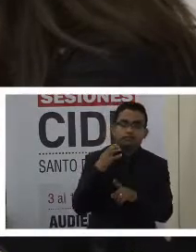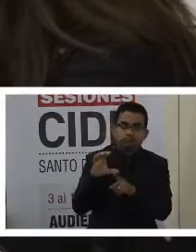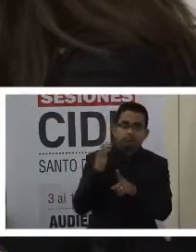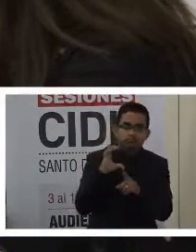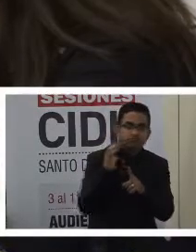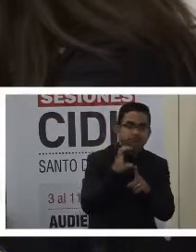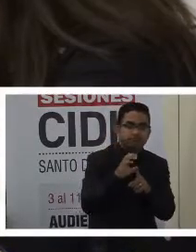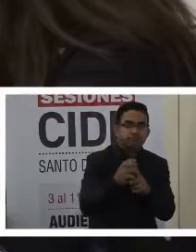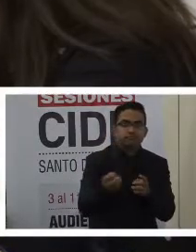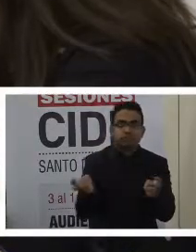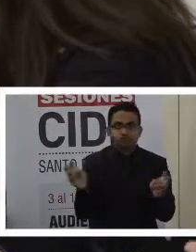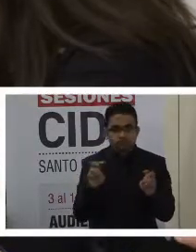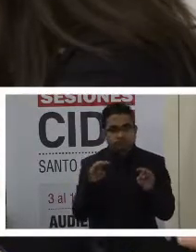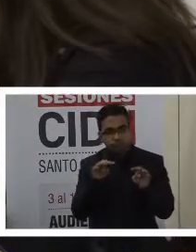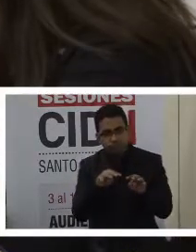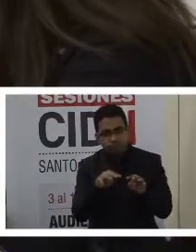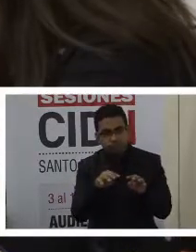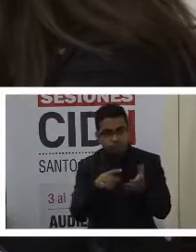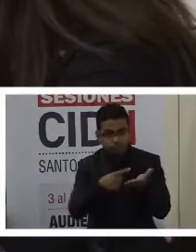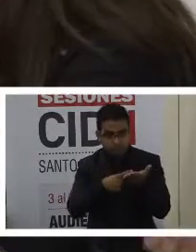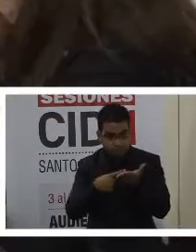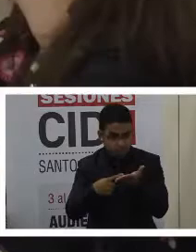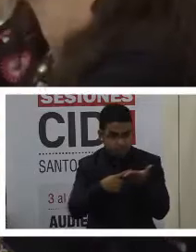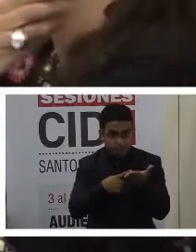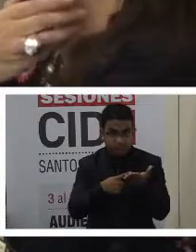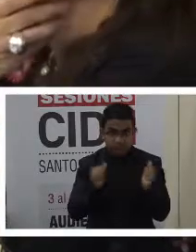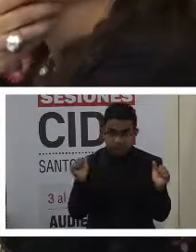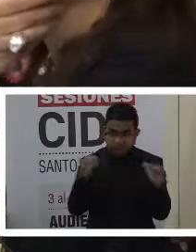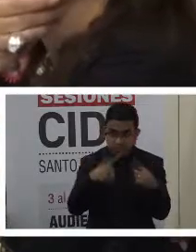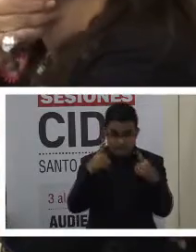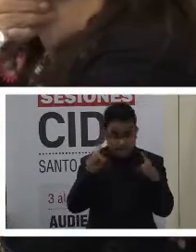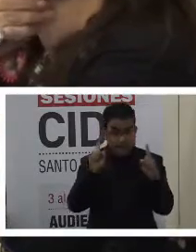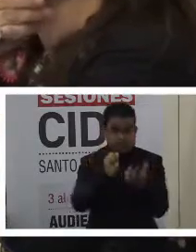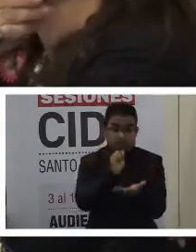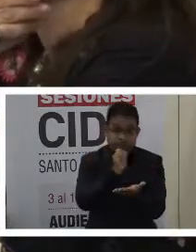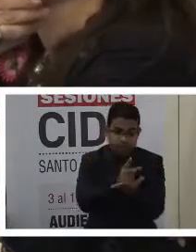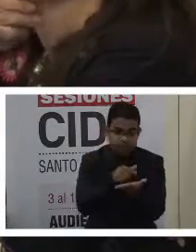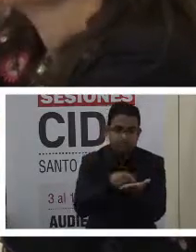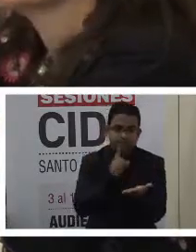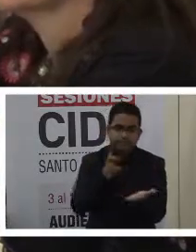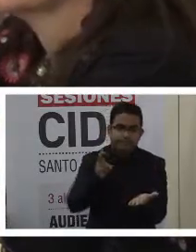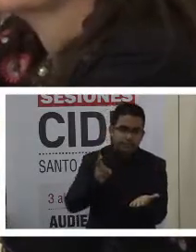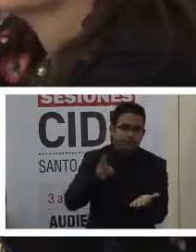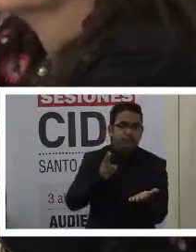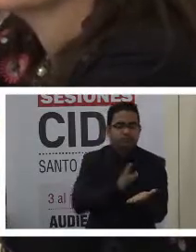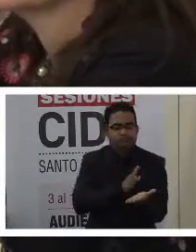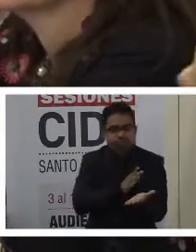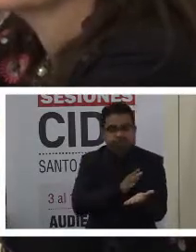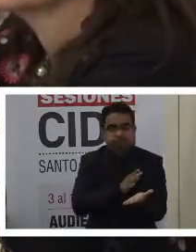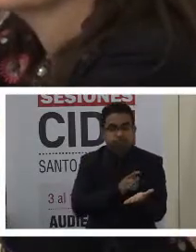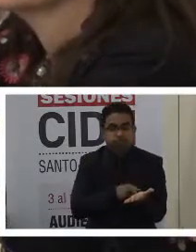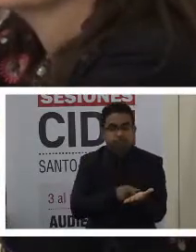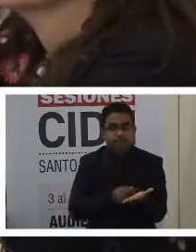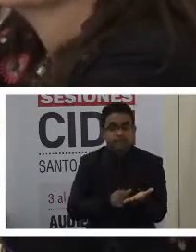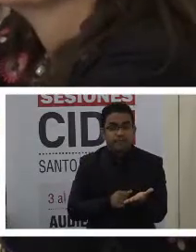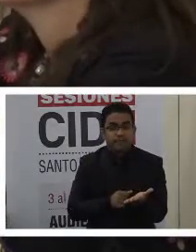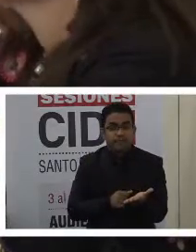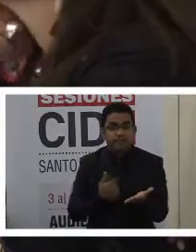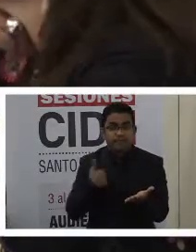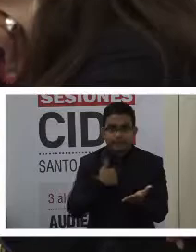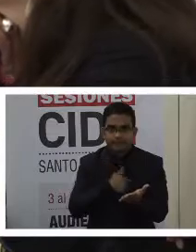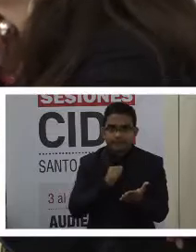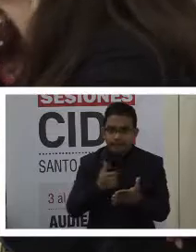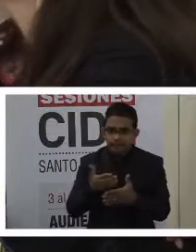hayamos aprobado la realización de esta audiencia. Creo que es un hecho histórico que permite compartir,